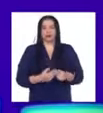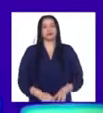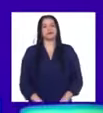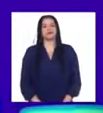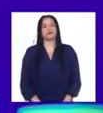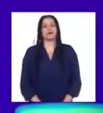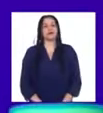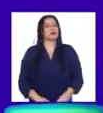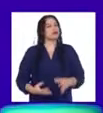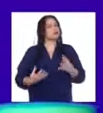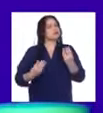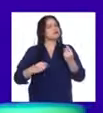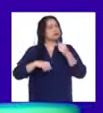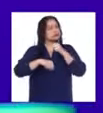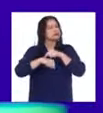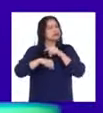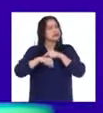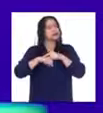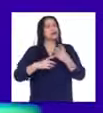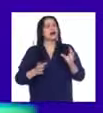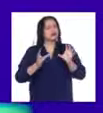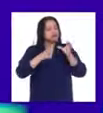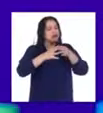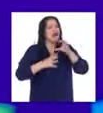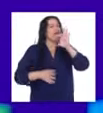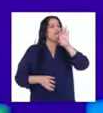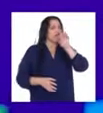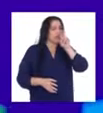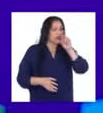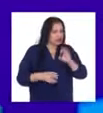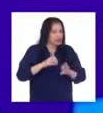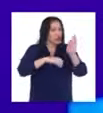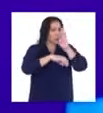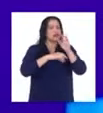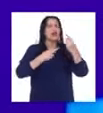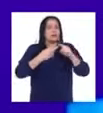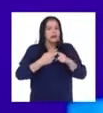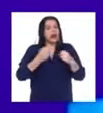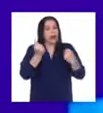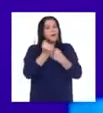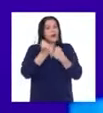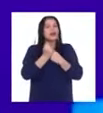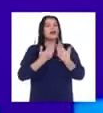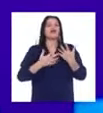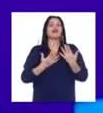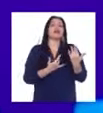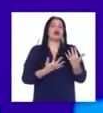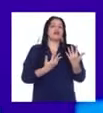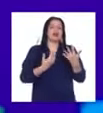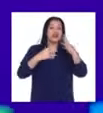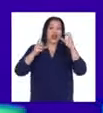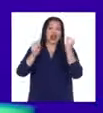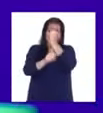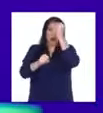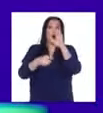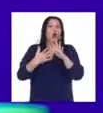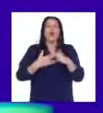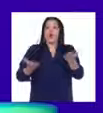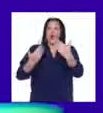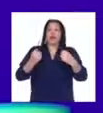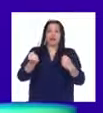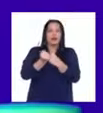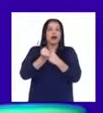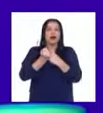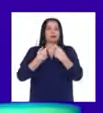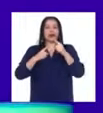Muchas veces las federaciones empiezan a apoyar cuando ya consigues un triunfo. Pero